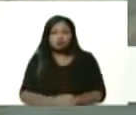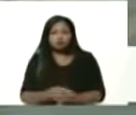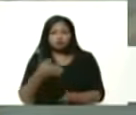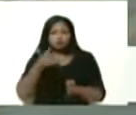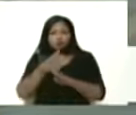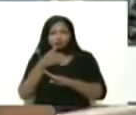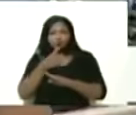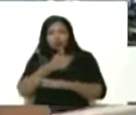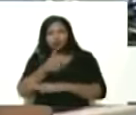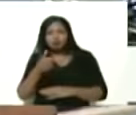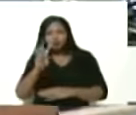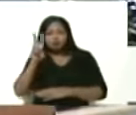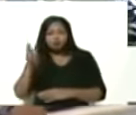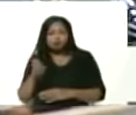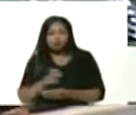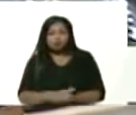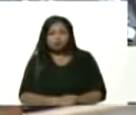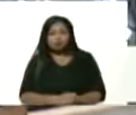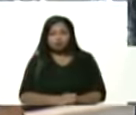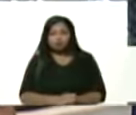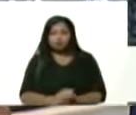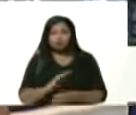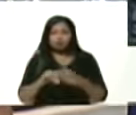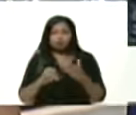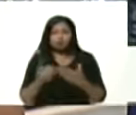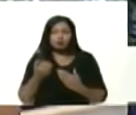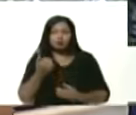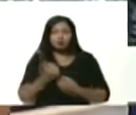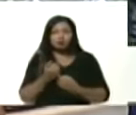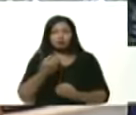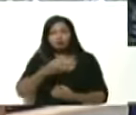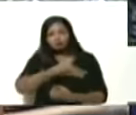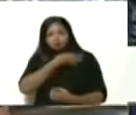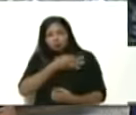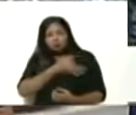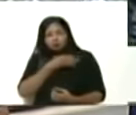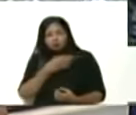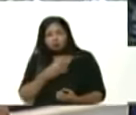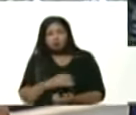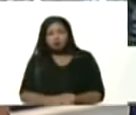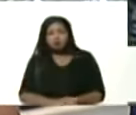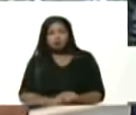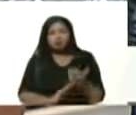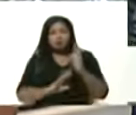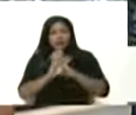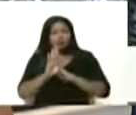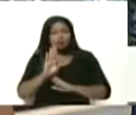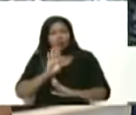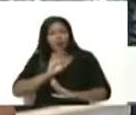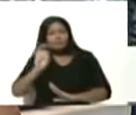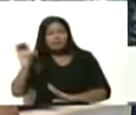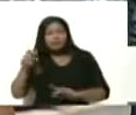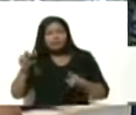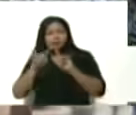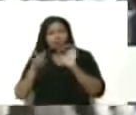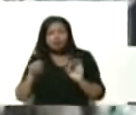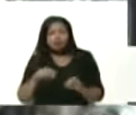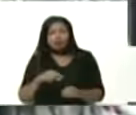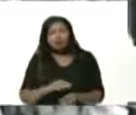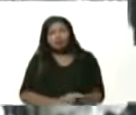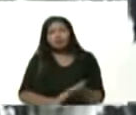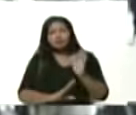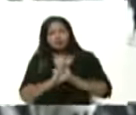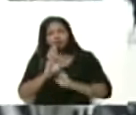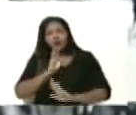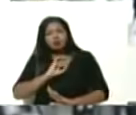uno de los venezolanos de manera de hacer un aporte a la sociedad contribuir al desarrollo del país contribuir al desarrollo del Estado y por